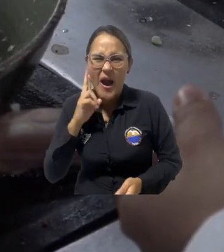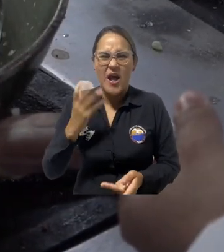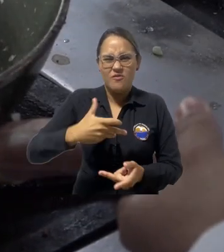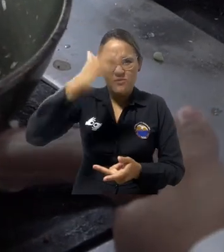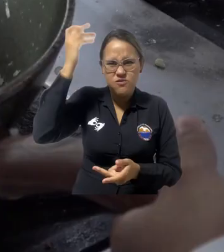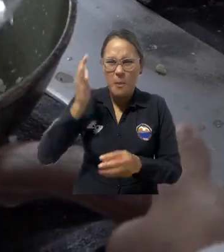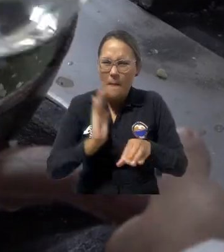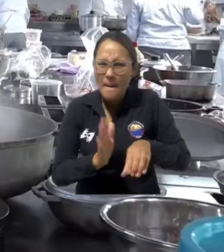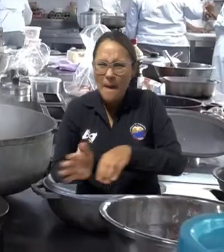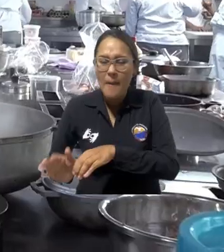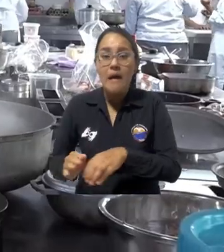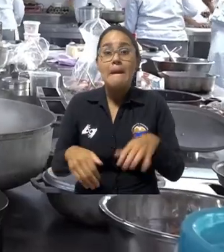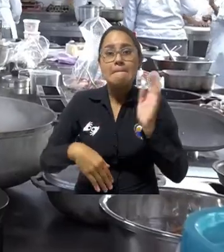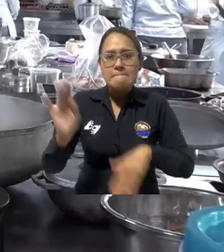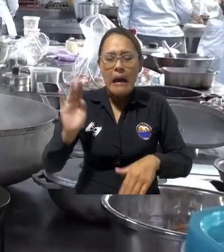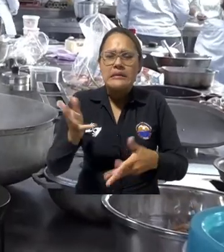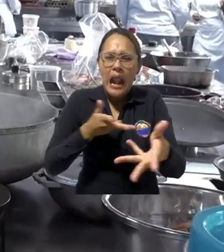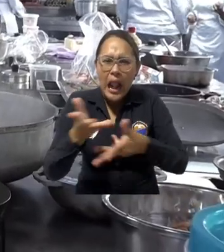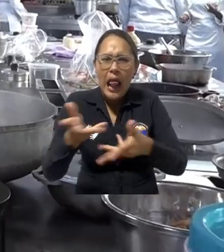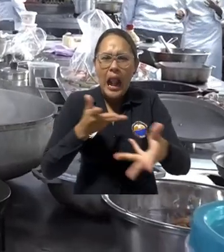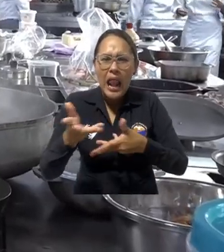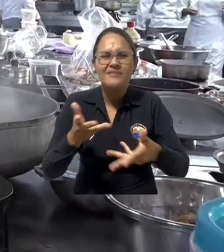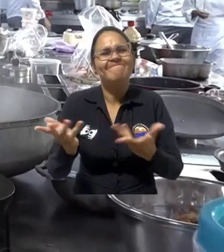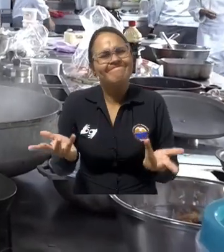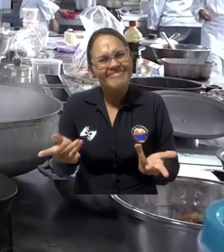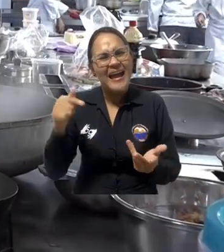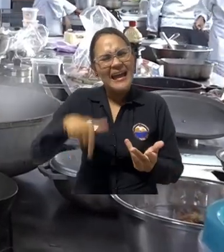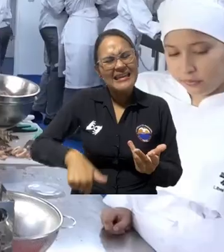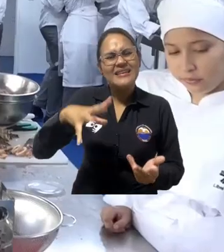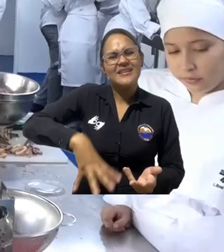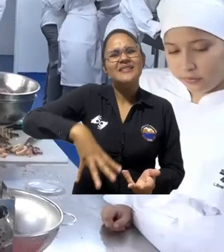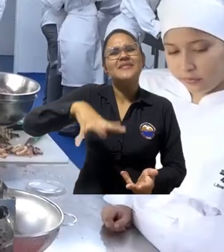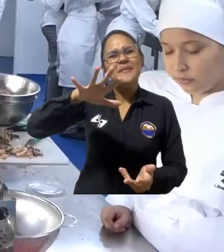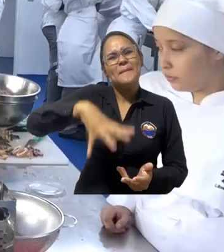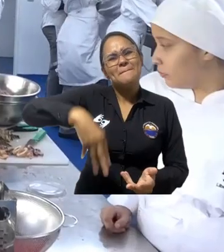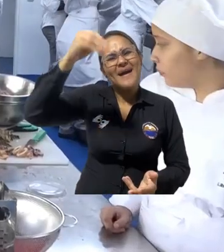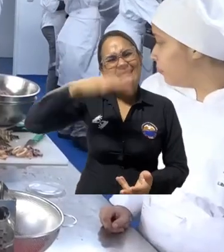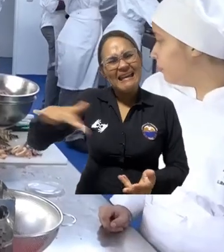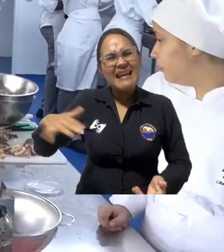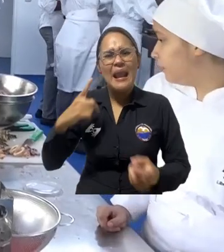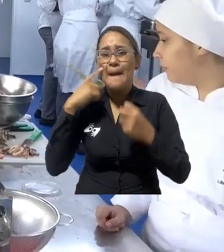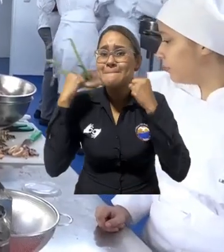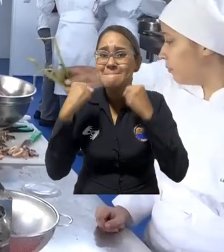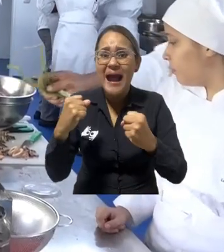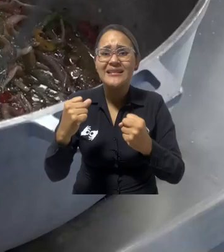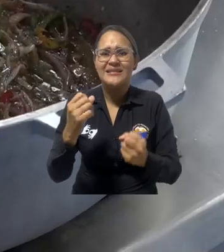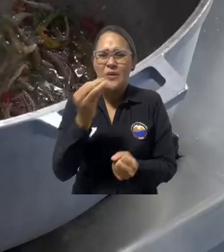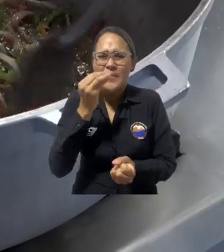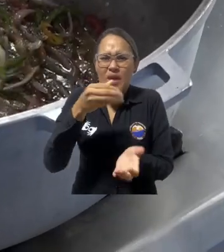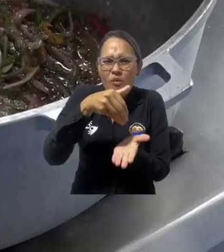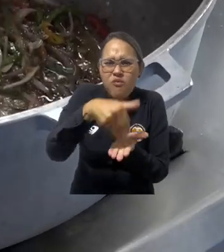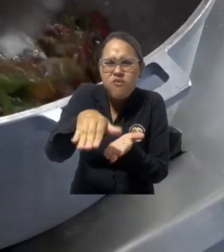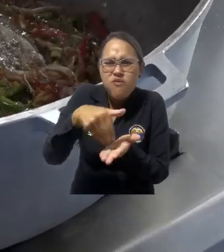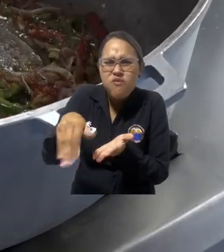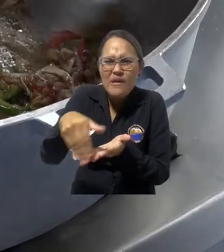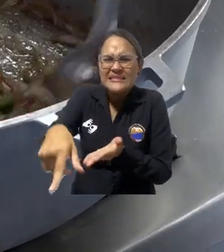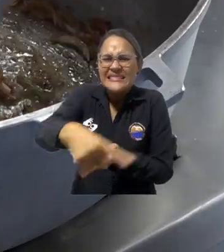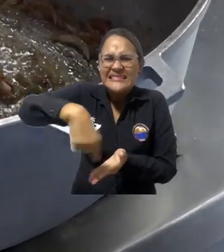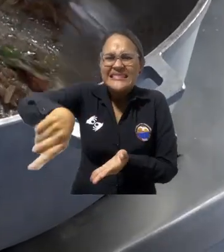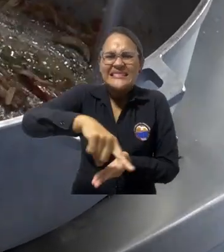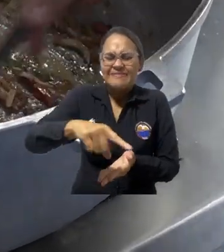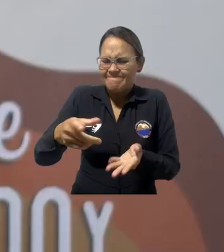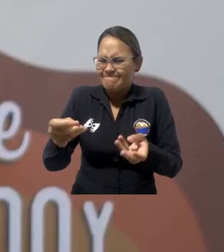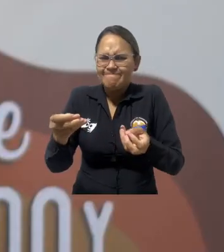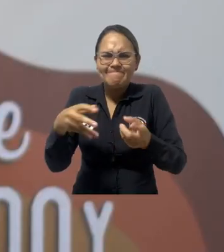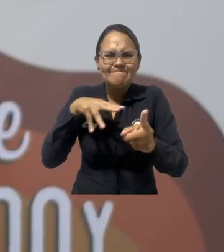chefs y expertos, buscaba generar conciencia sobre el desperdicio de alimentos en el Magdalena, uno de los departamentos donde más se produce este